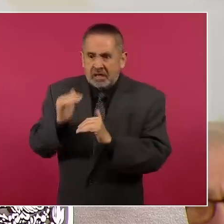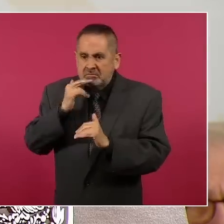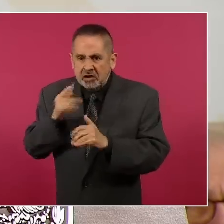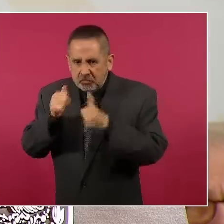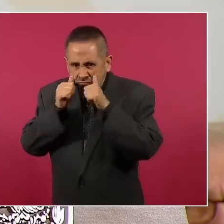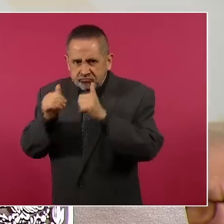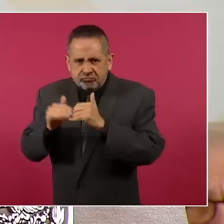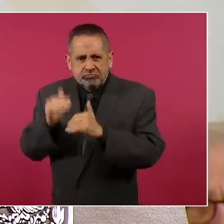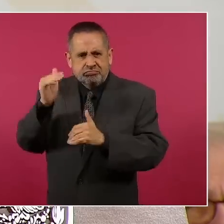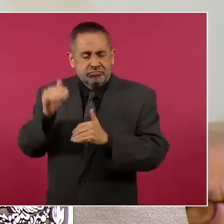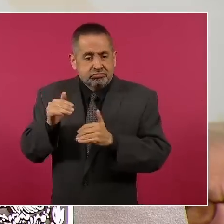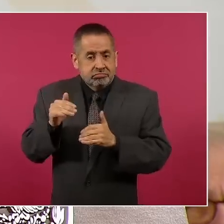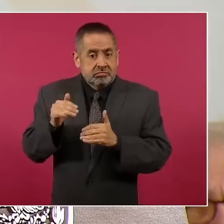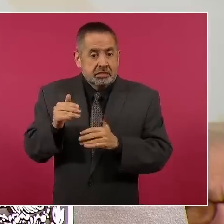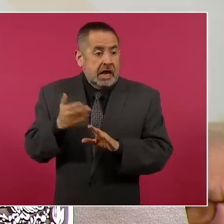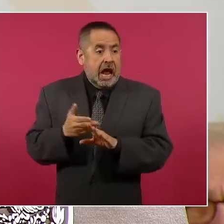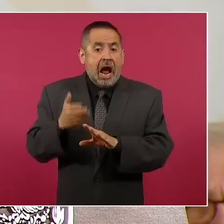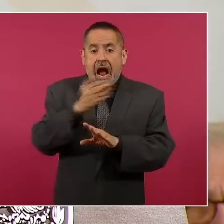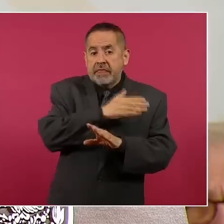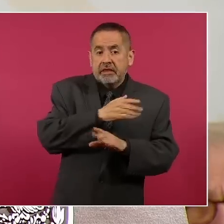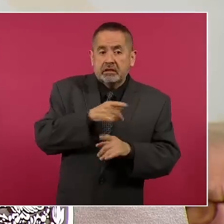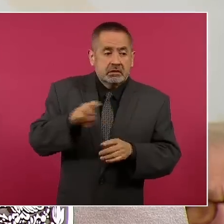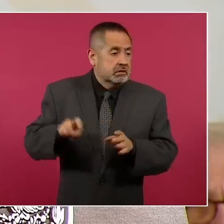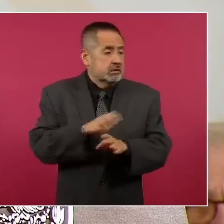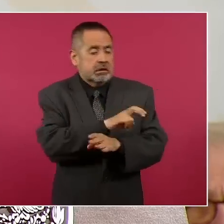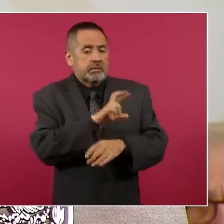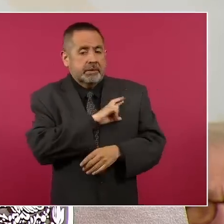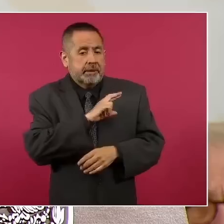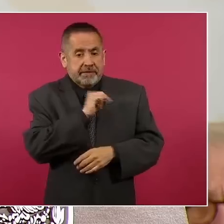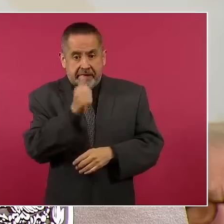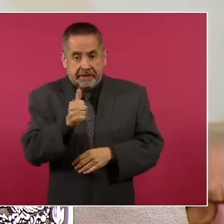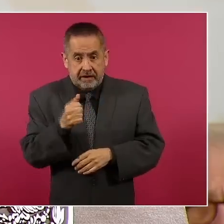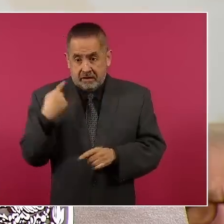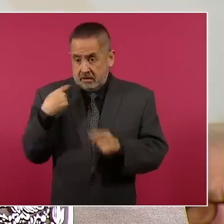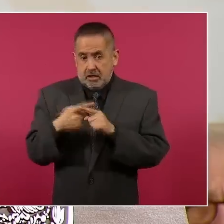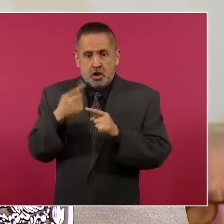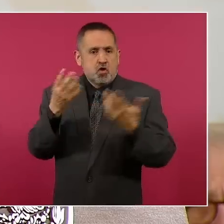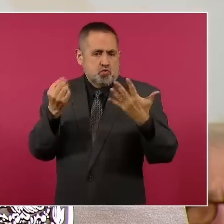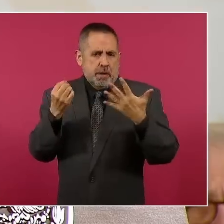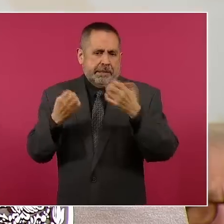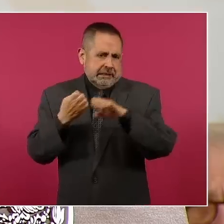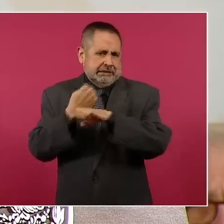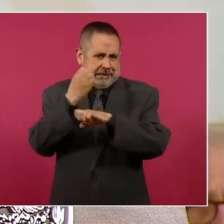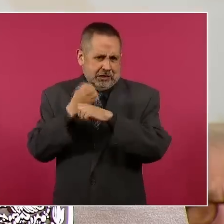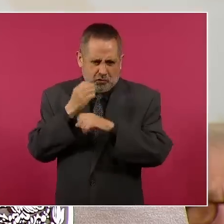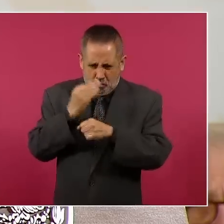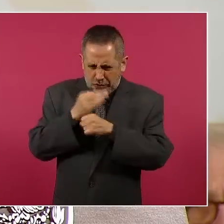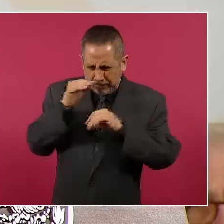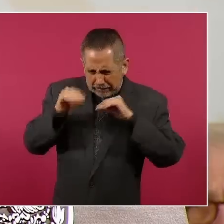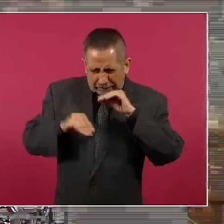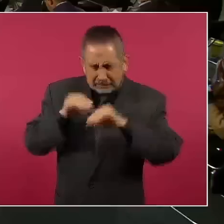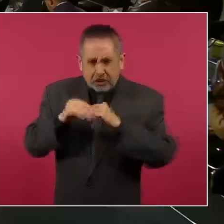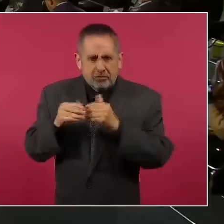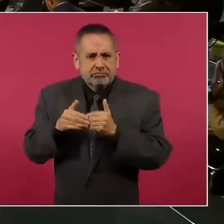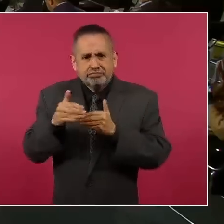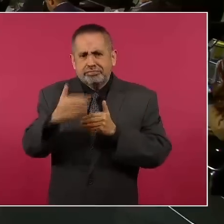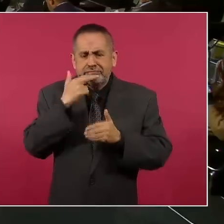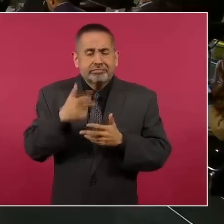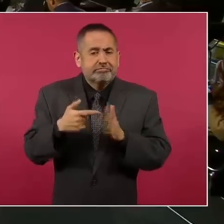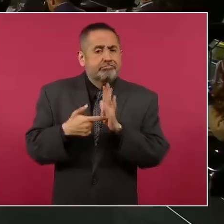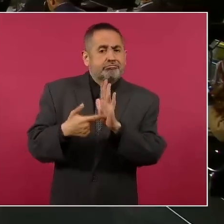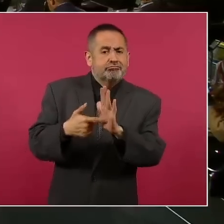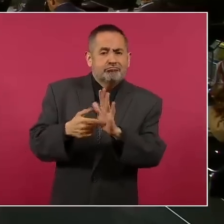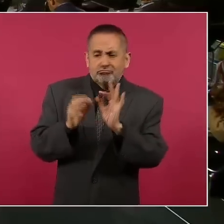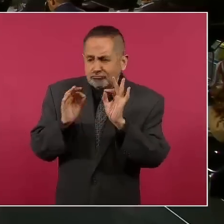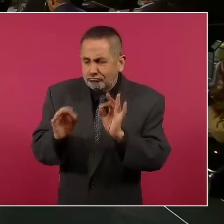incremento de cirugías que no fueron al medio privado en estos nueve estados en donde estamos avanzando demuestra que con la